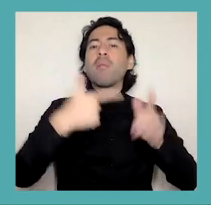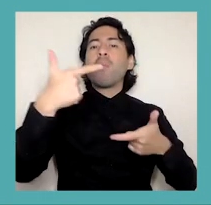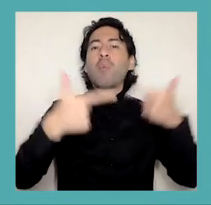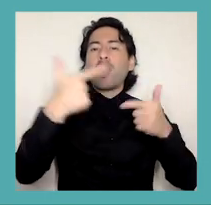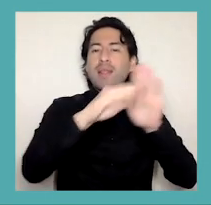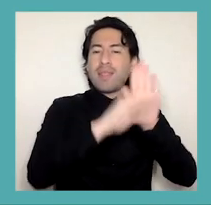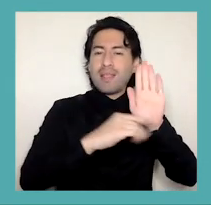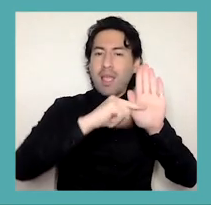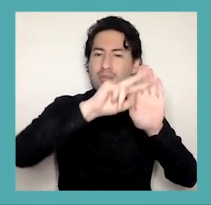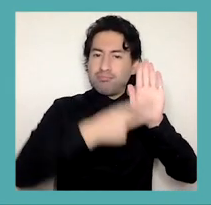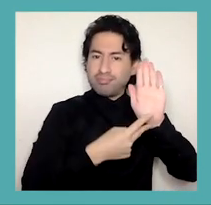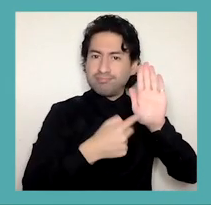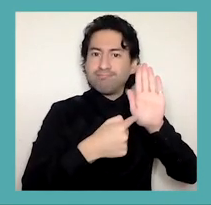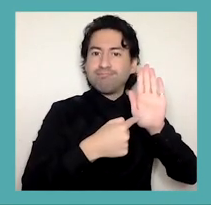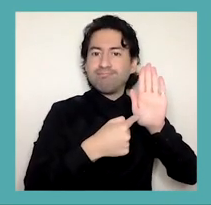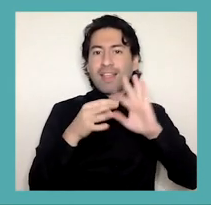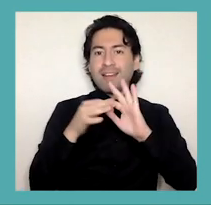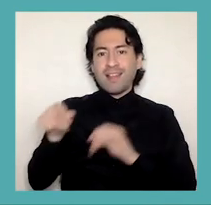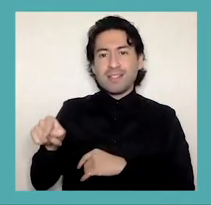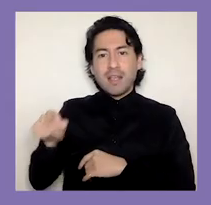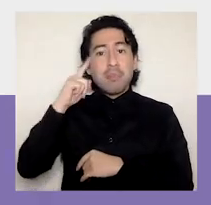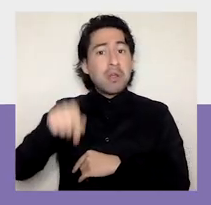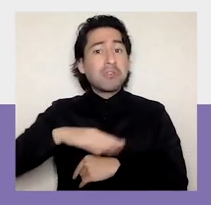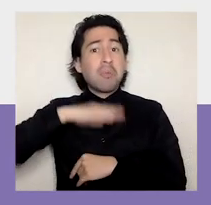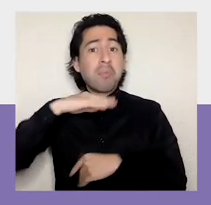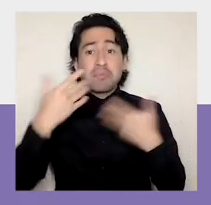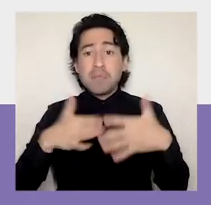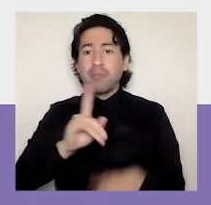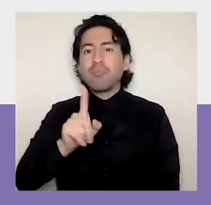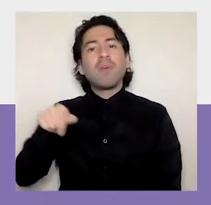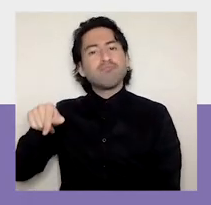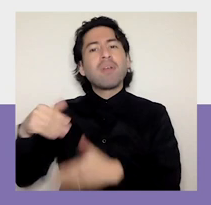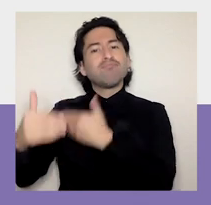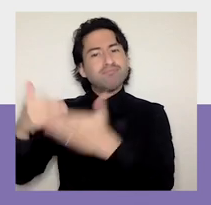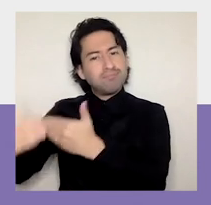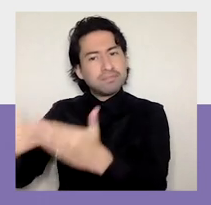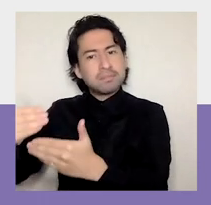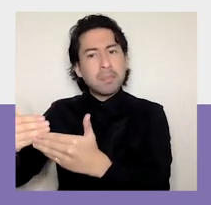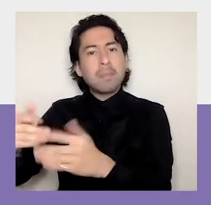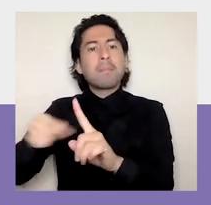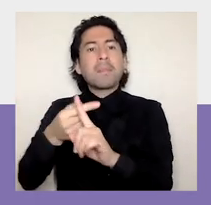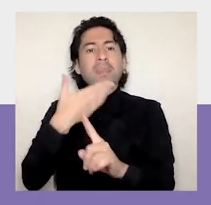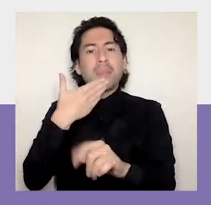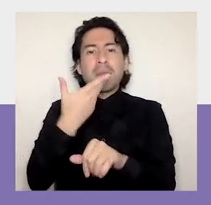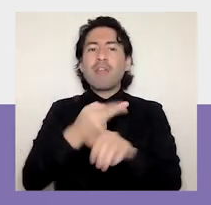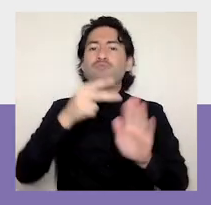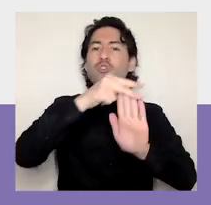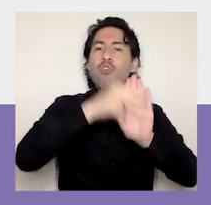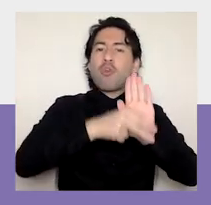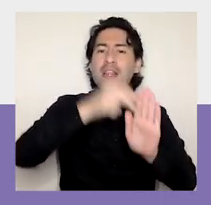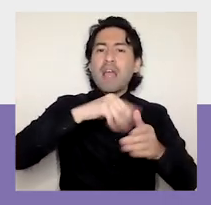con la puesta en marcha de la Dirgegen. Contamos con una normativa interna que regula el uso del nombre social